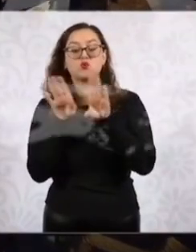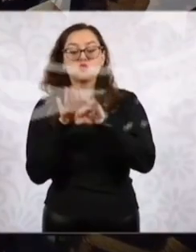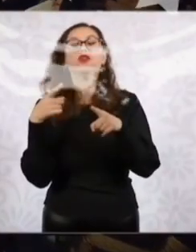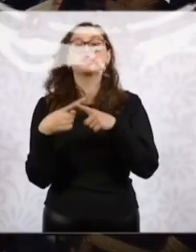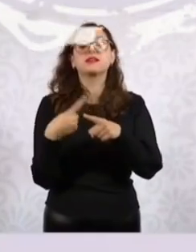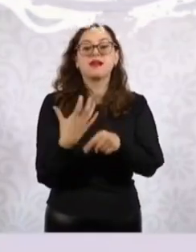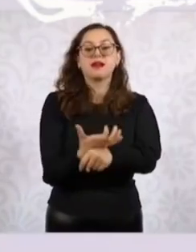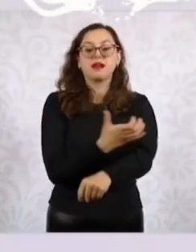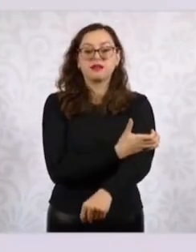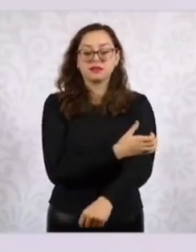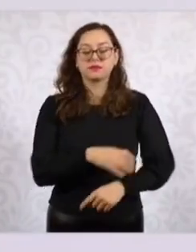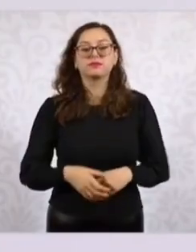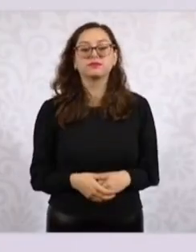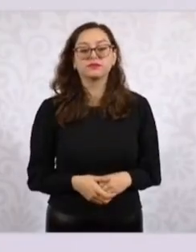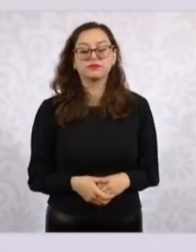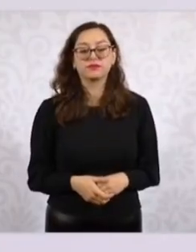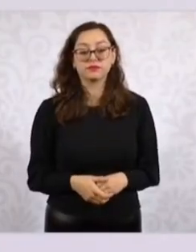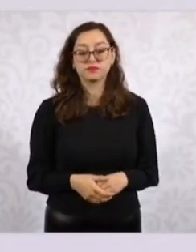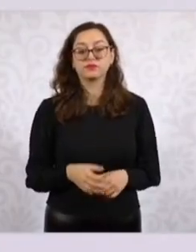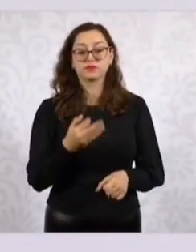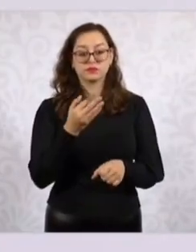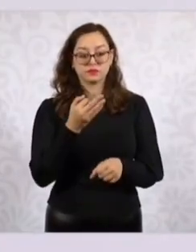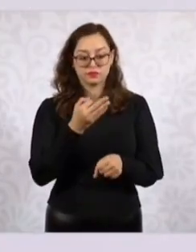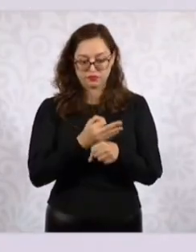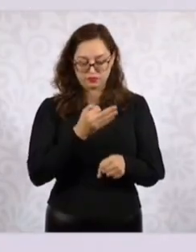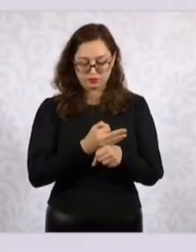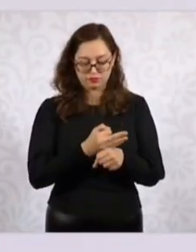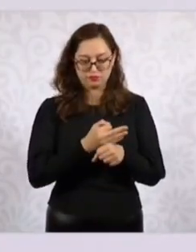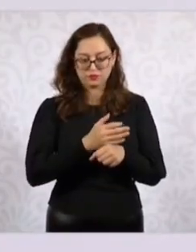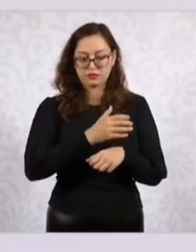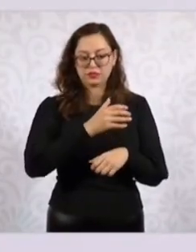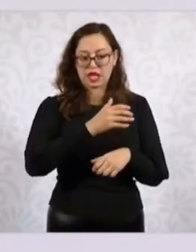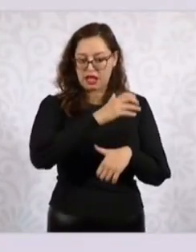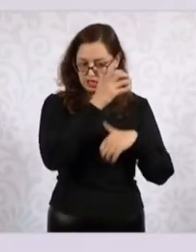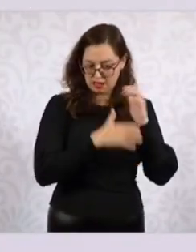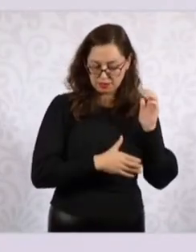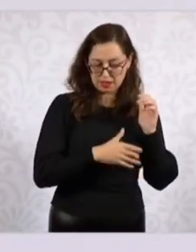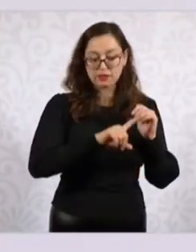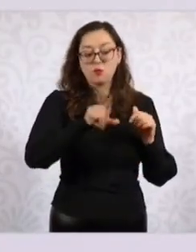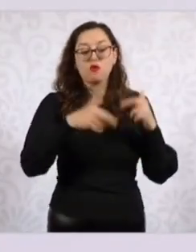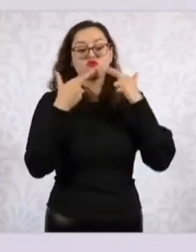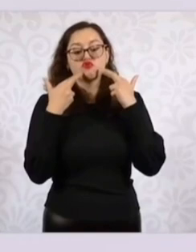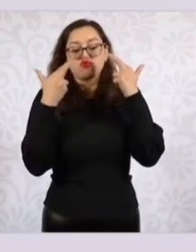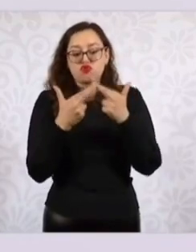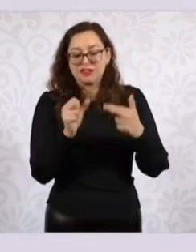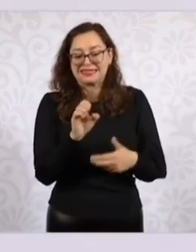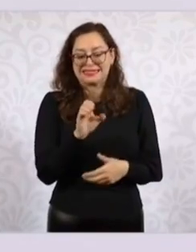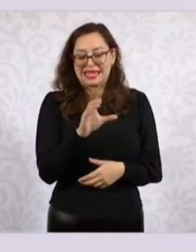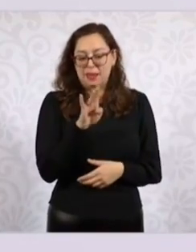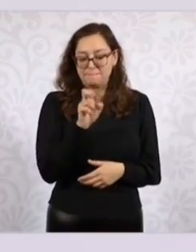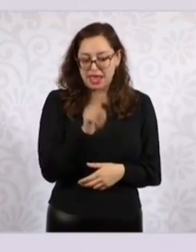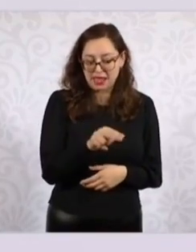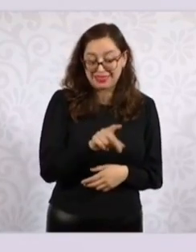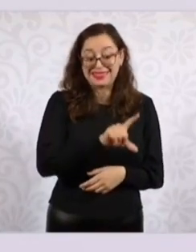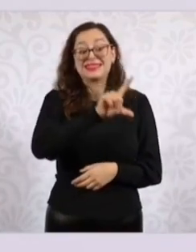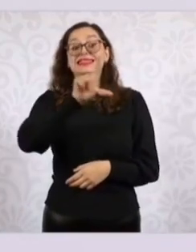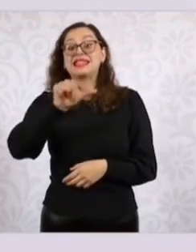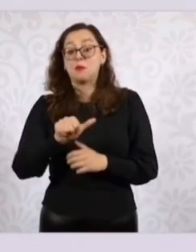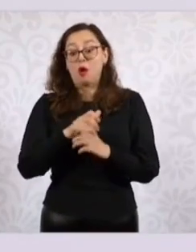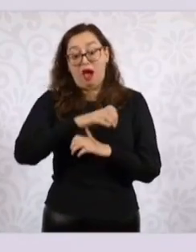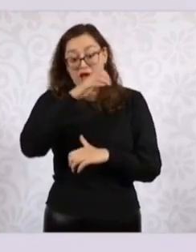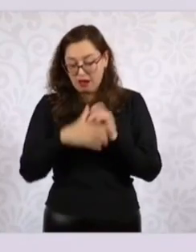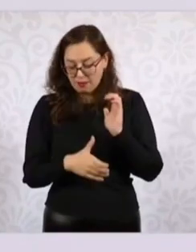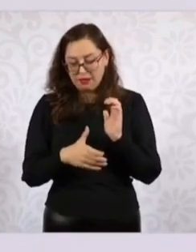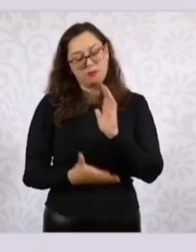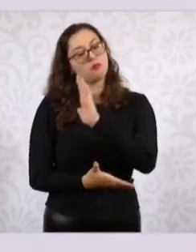Vamos a ir en auto, termino la reunión de bienestar y me voy en vehículo a Acapulco, estamos ya viendo el